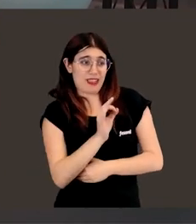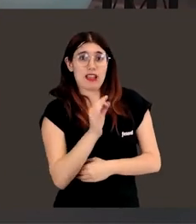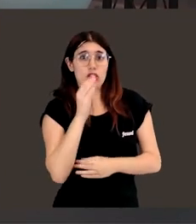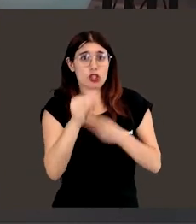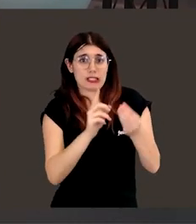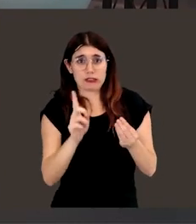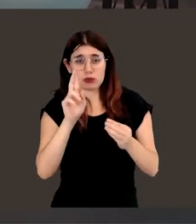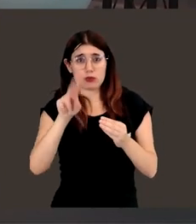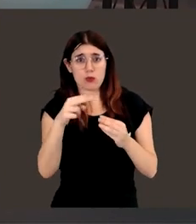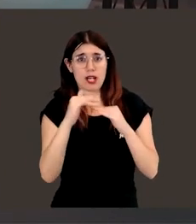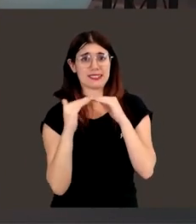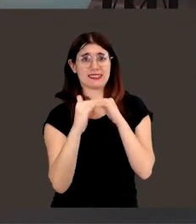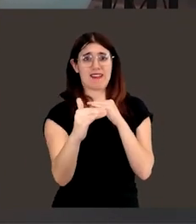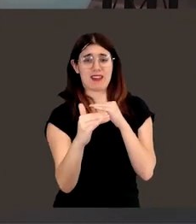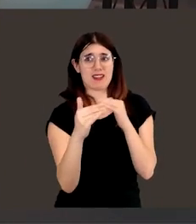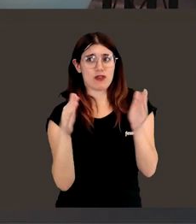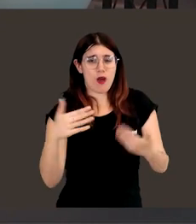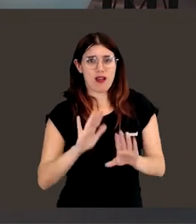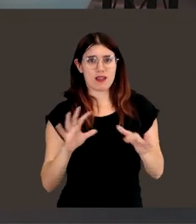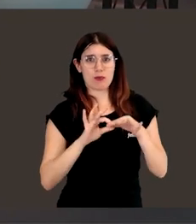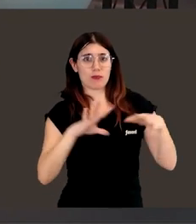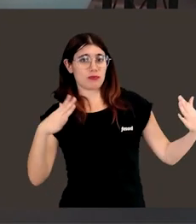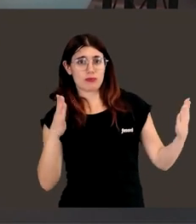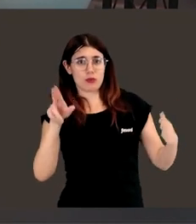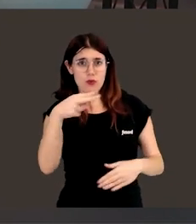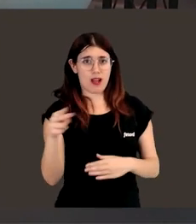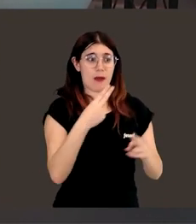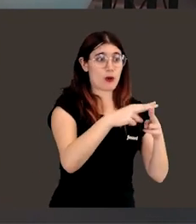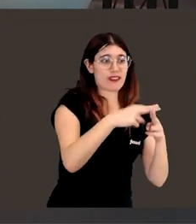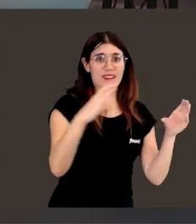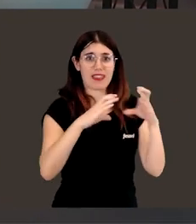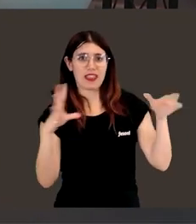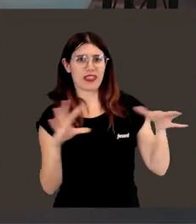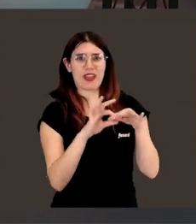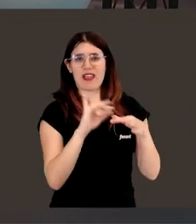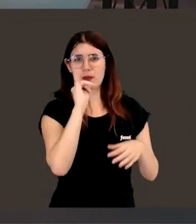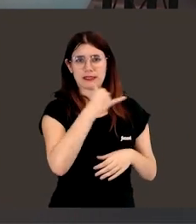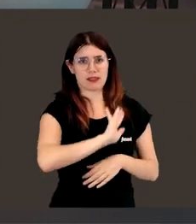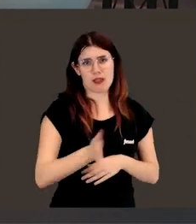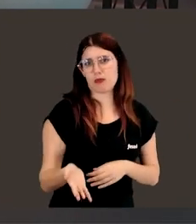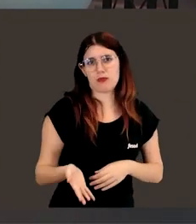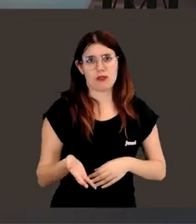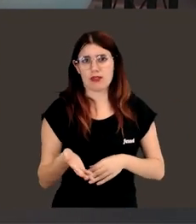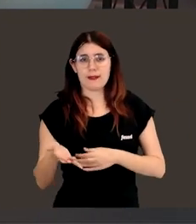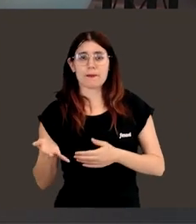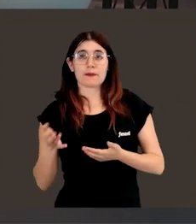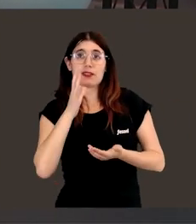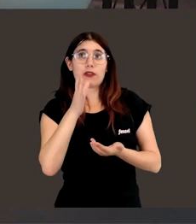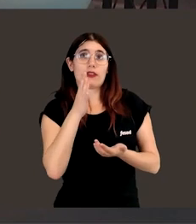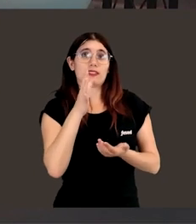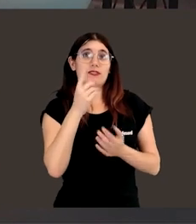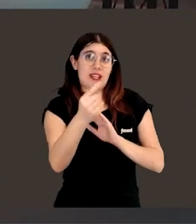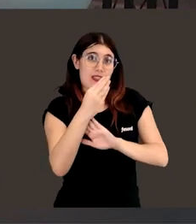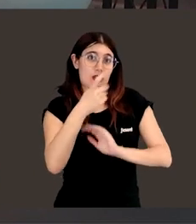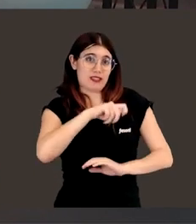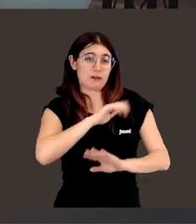habido ese desligue que tiene que haber entre la política y la financiación de la ciencia en España, eso por